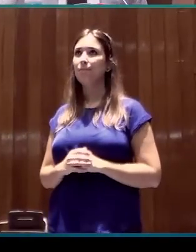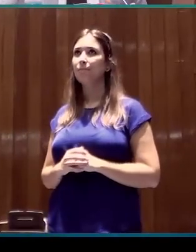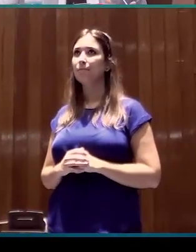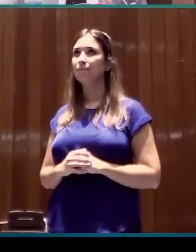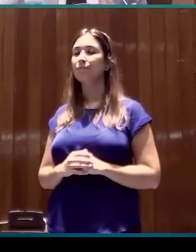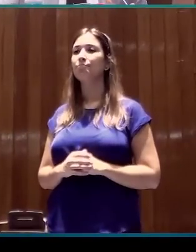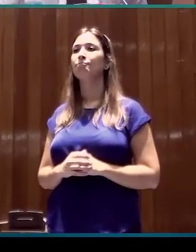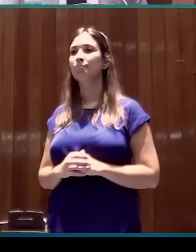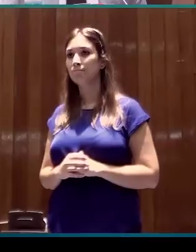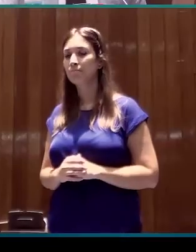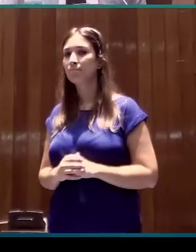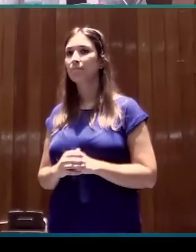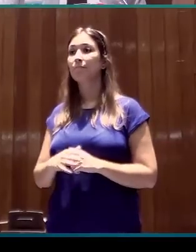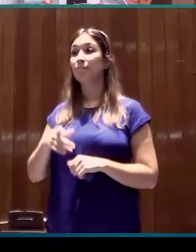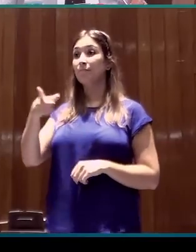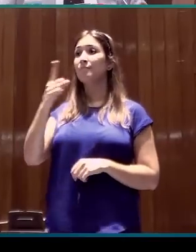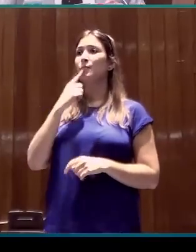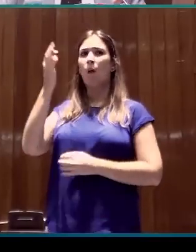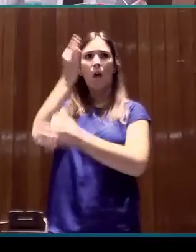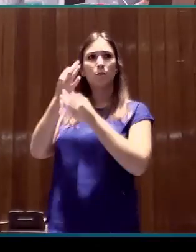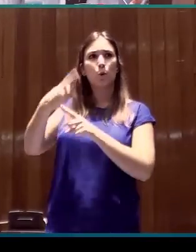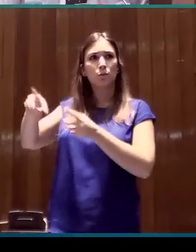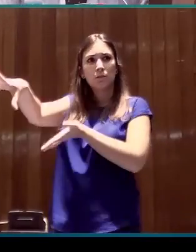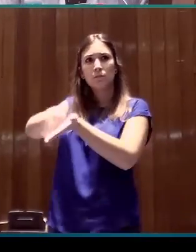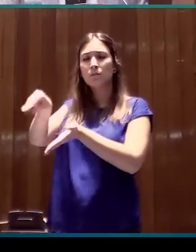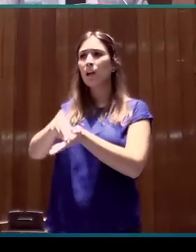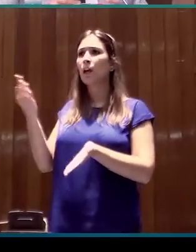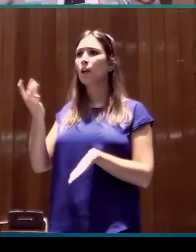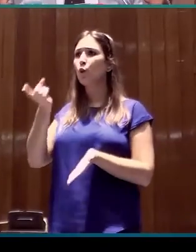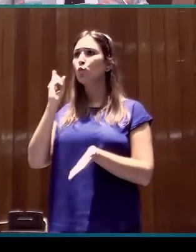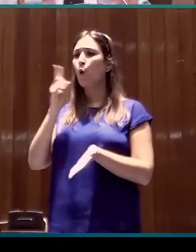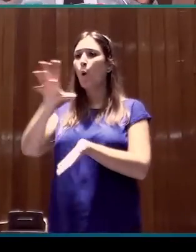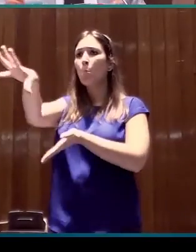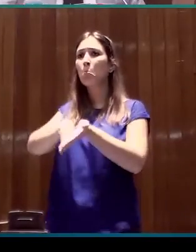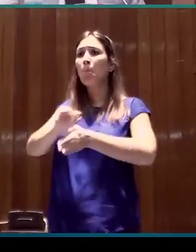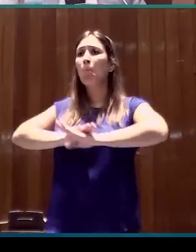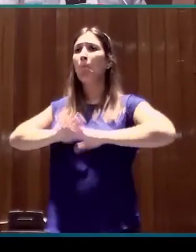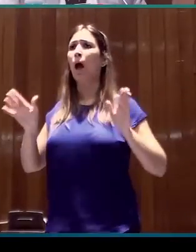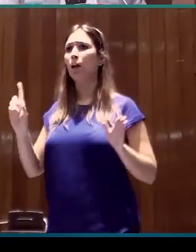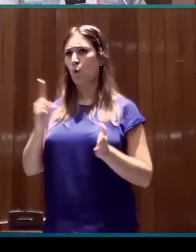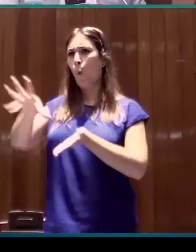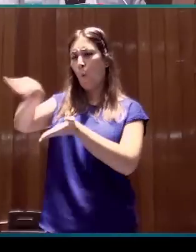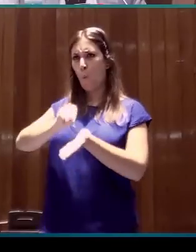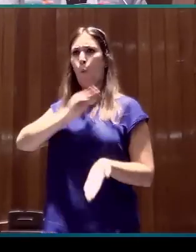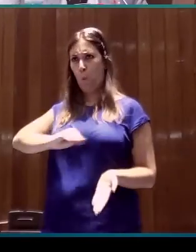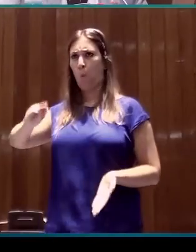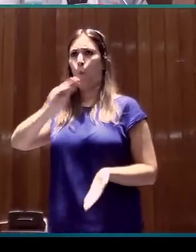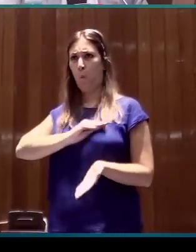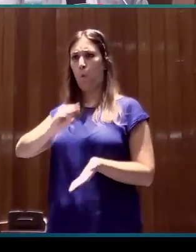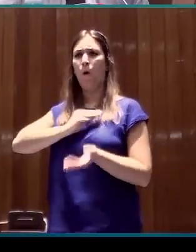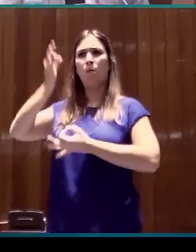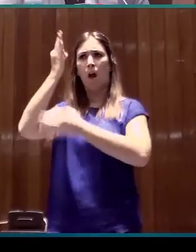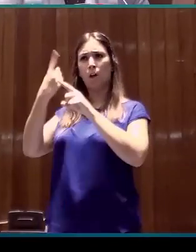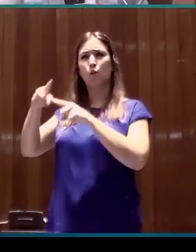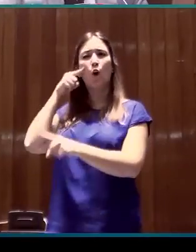Bien, ¿qué es lo que hacemos ante este tipo de datos? Evidentemente, no nos limitamos a una única oración. Recogemos una cantidad suficiente de datos